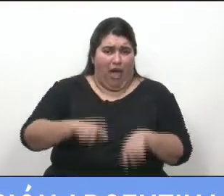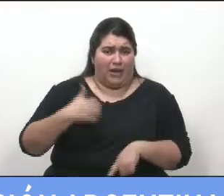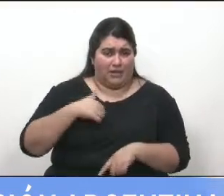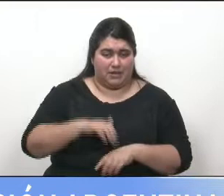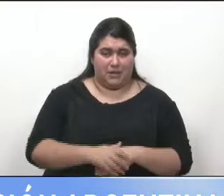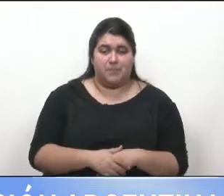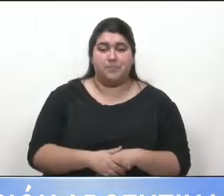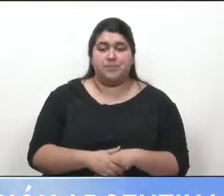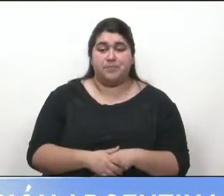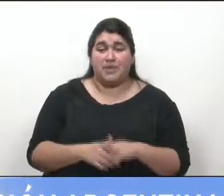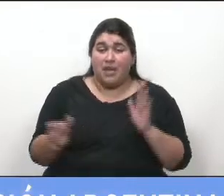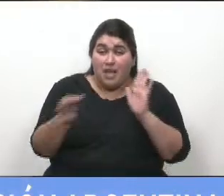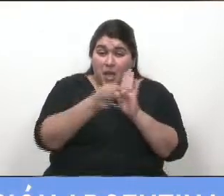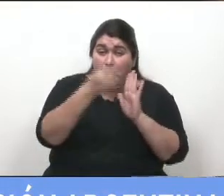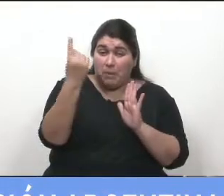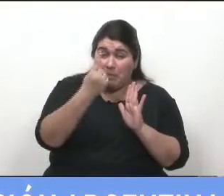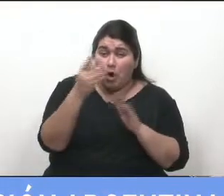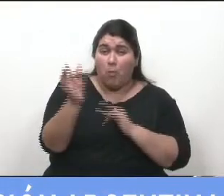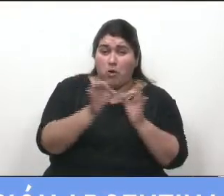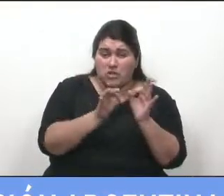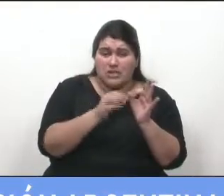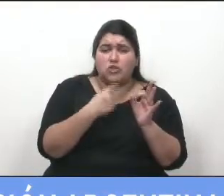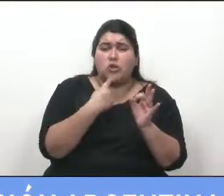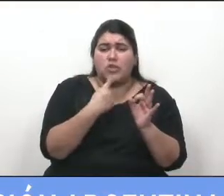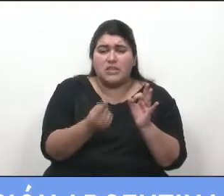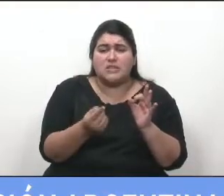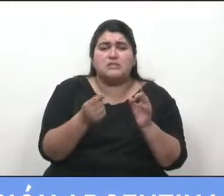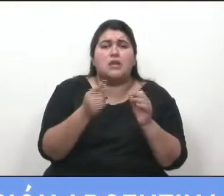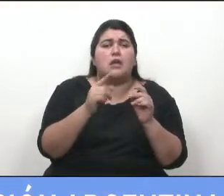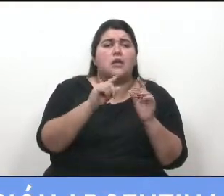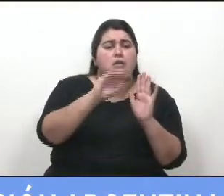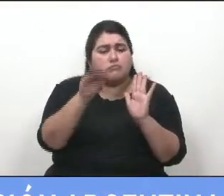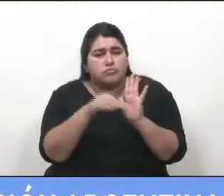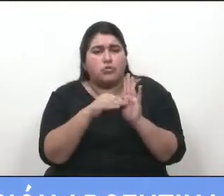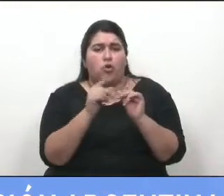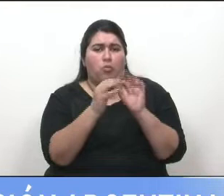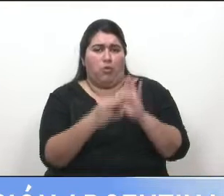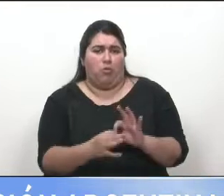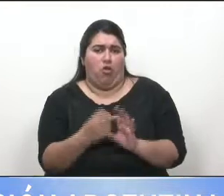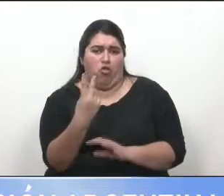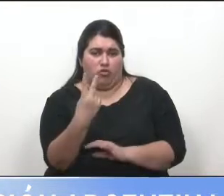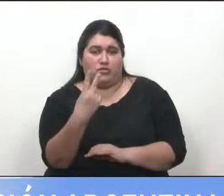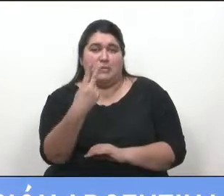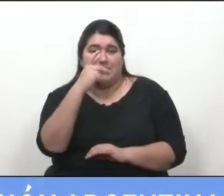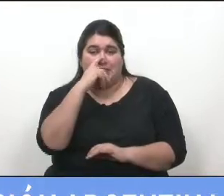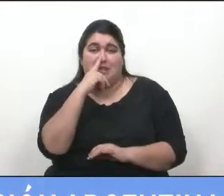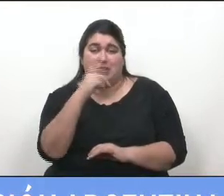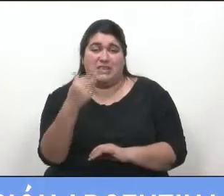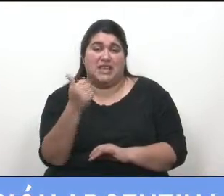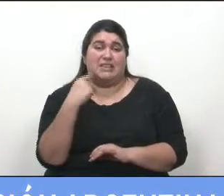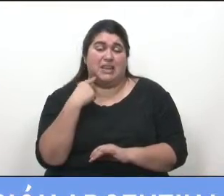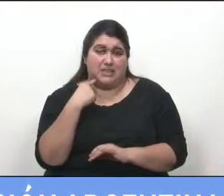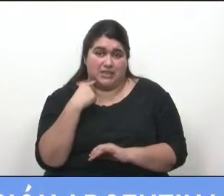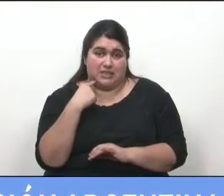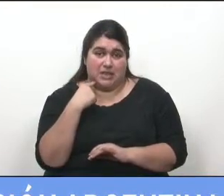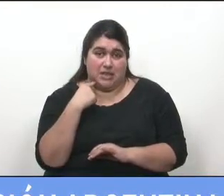En su artículo primero, el proyecto restablece el título 2 de la ley 27.613, desde la entrada en